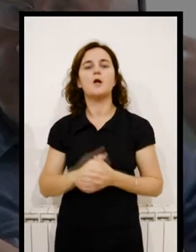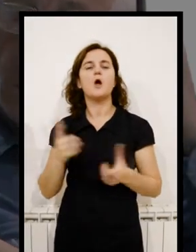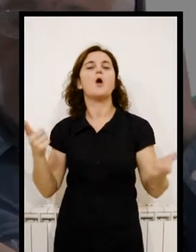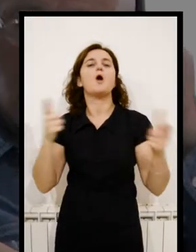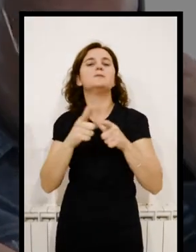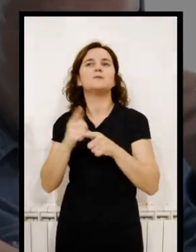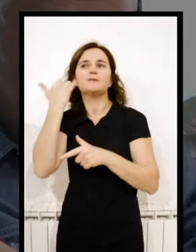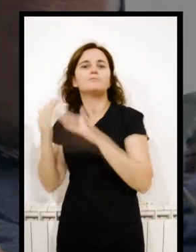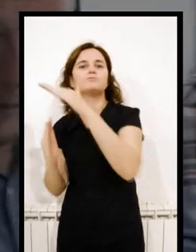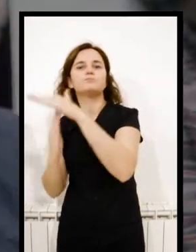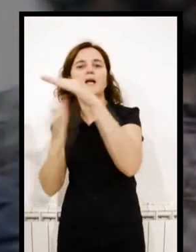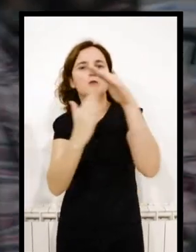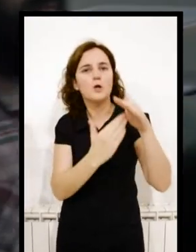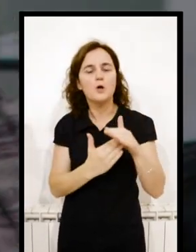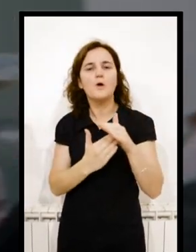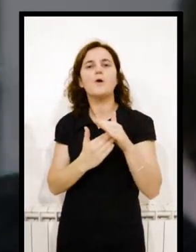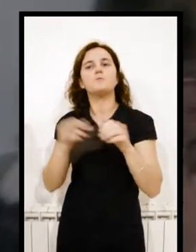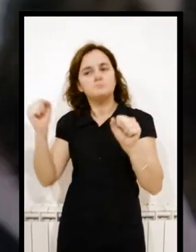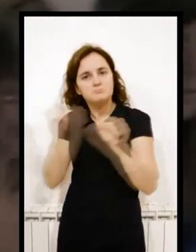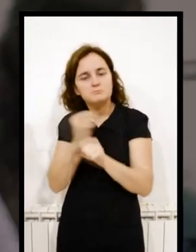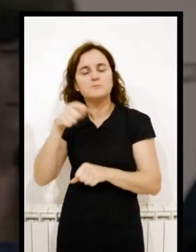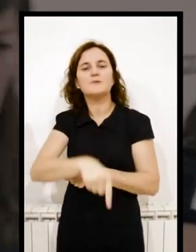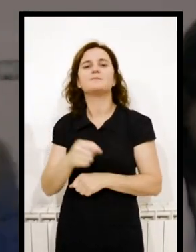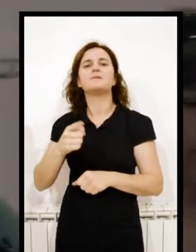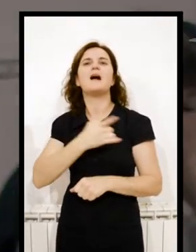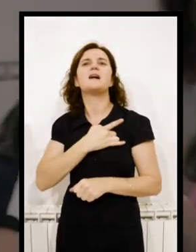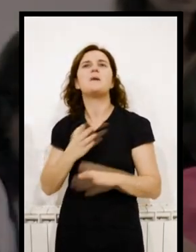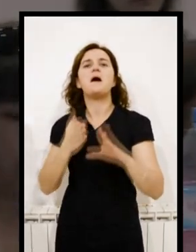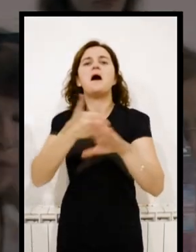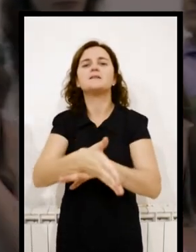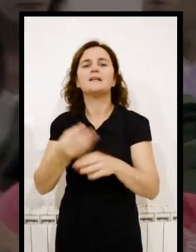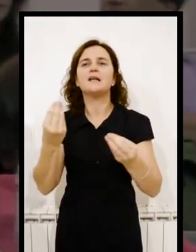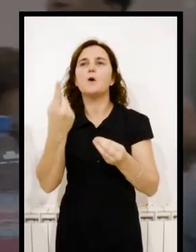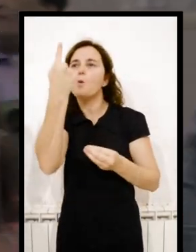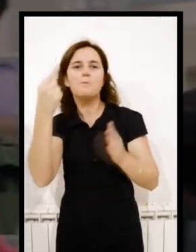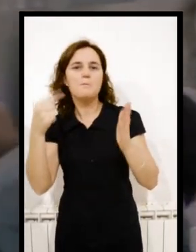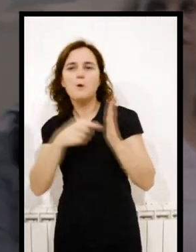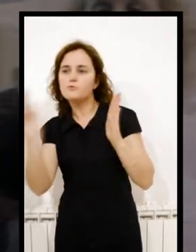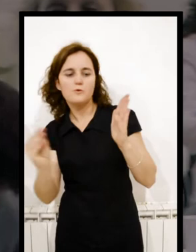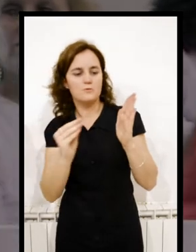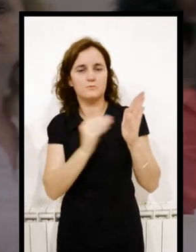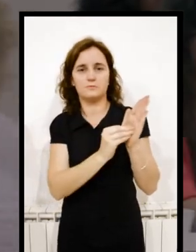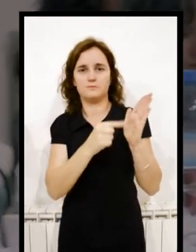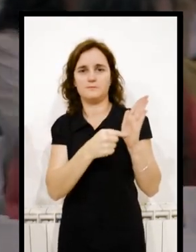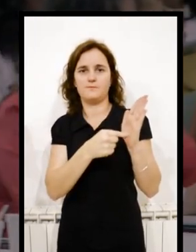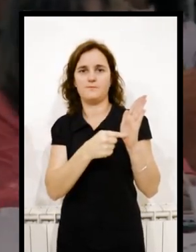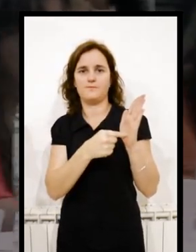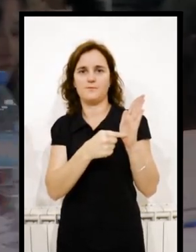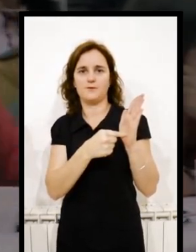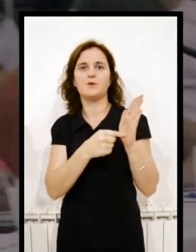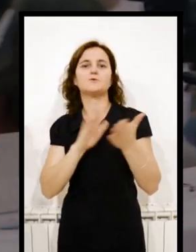Interuniversitario Nacional de Rectores, digamos, y la accesibilidad académica vendría a ser uno de los componentes de este programa